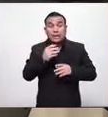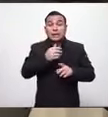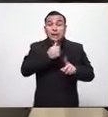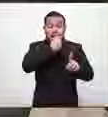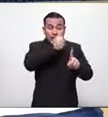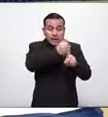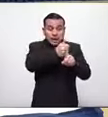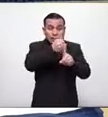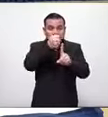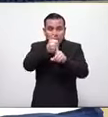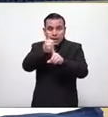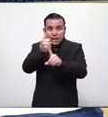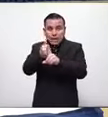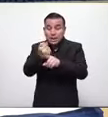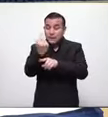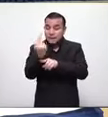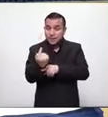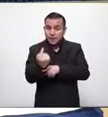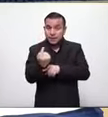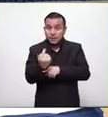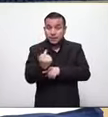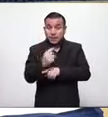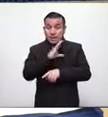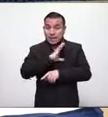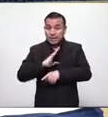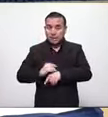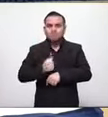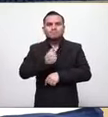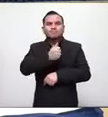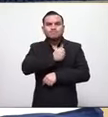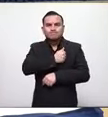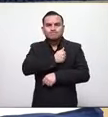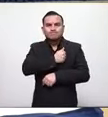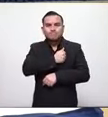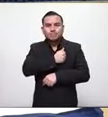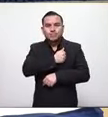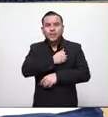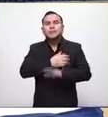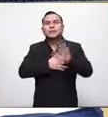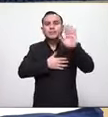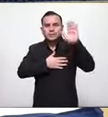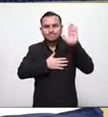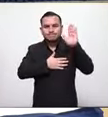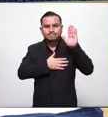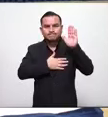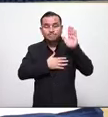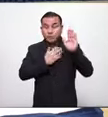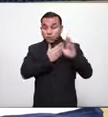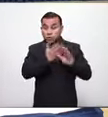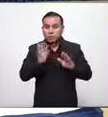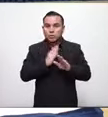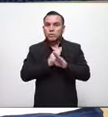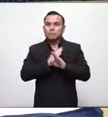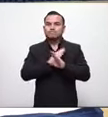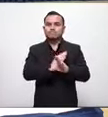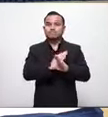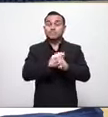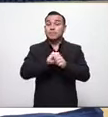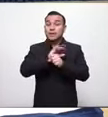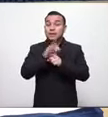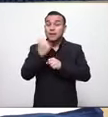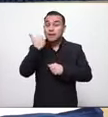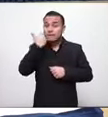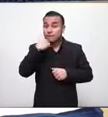de los salvadoreños nos responsabilicemos y tomemos las medidas adecuadas para poder evitar el